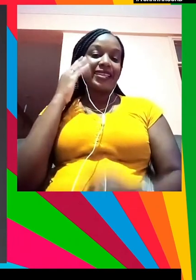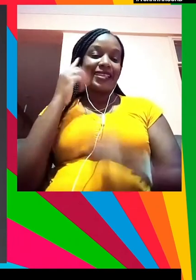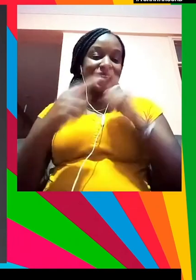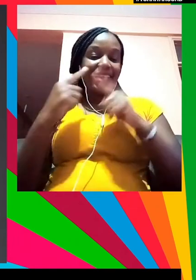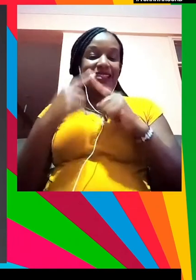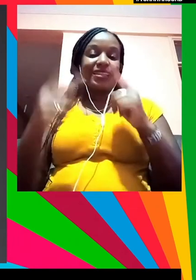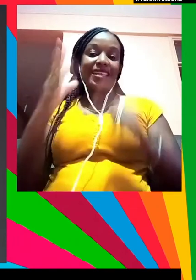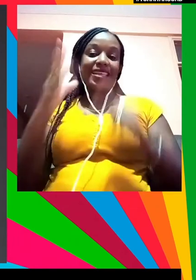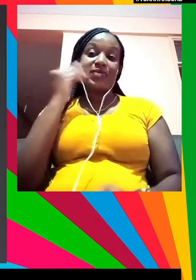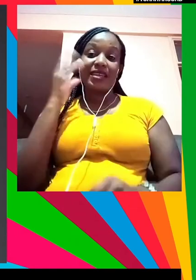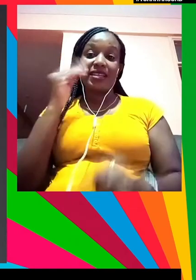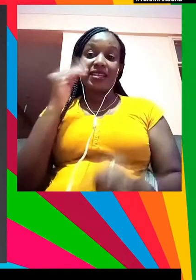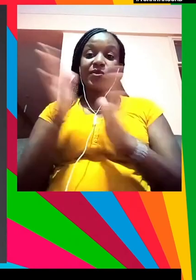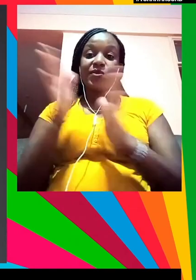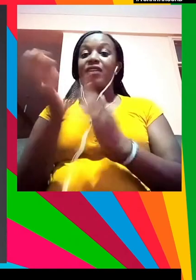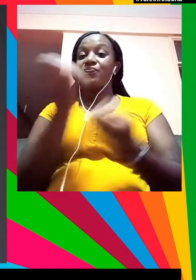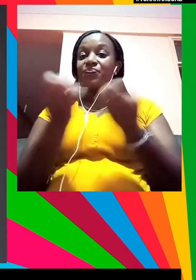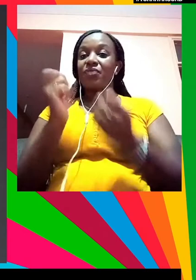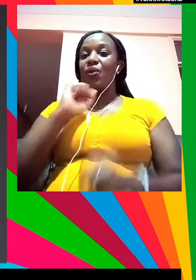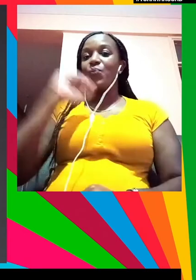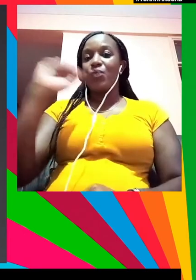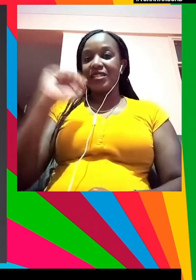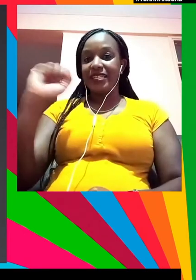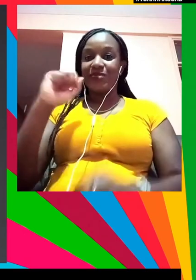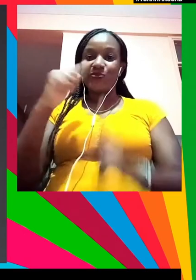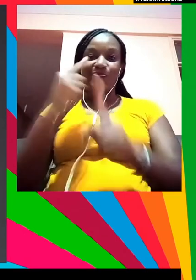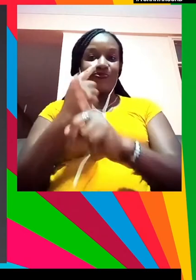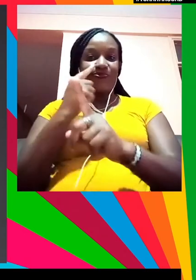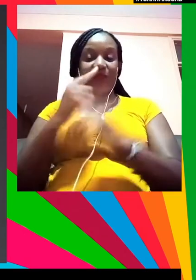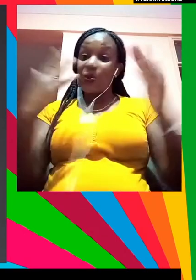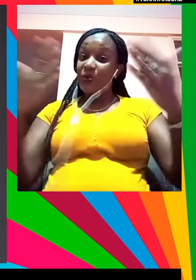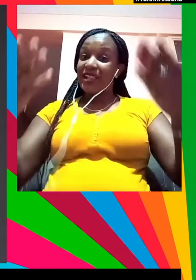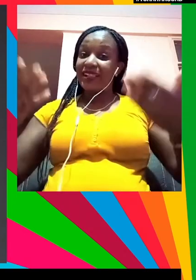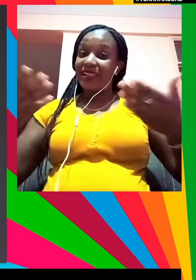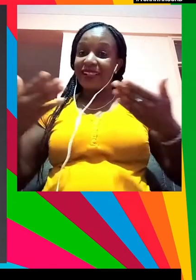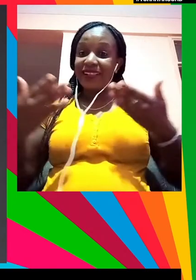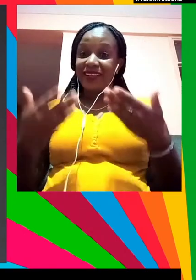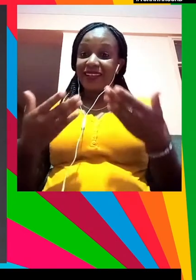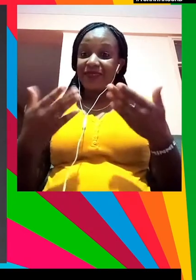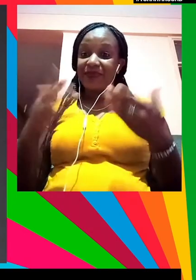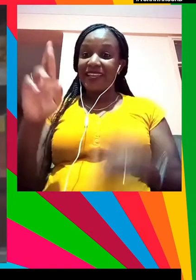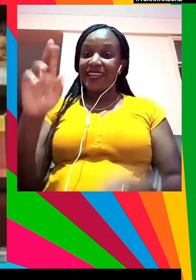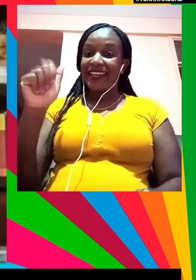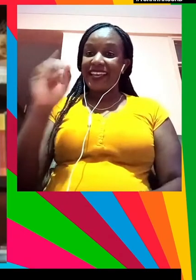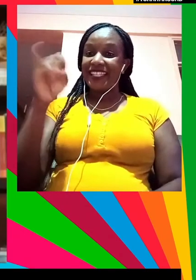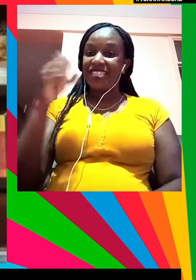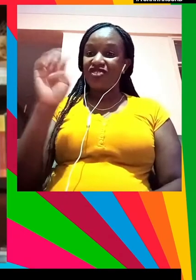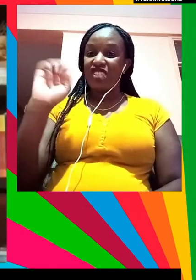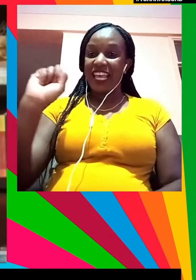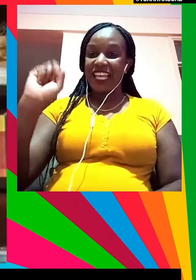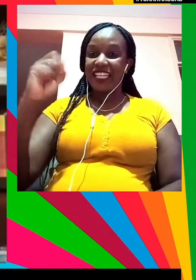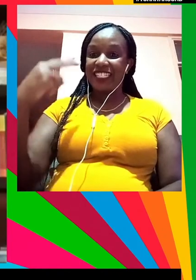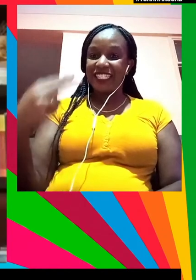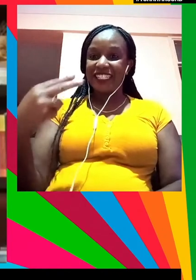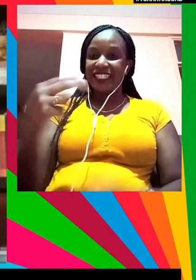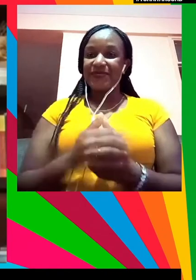en medioambiente, economía, política e incluso los Oscars, demos la bienvenida a Rajesh Milchandani. Nadira,